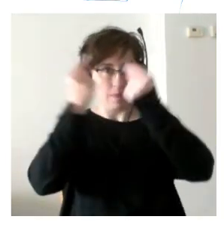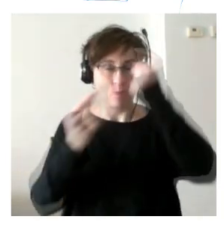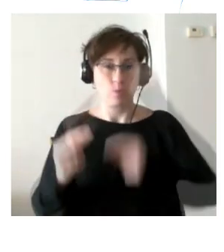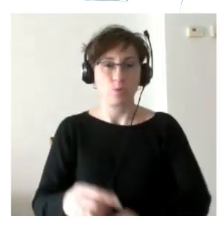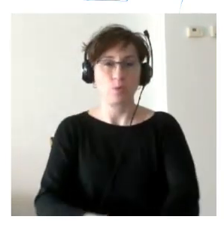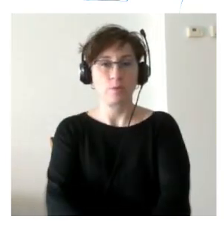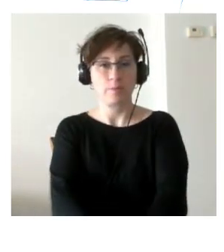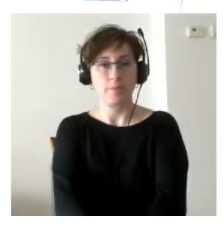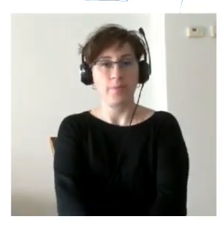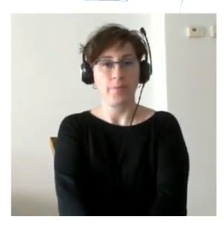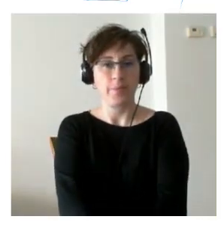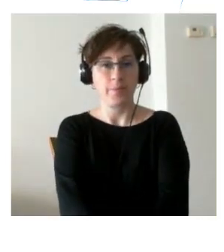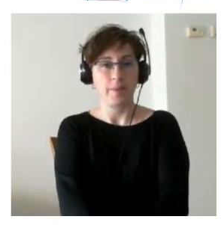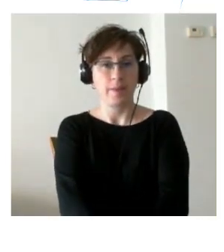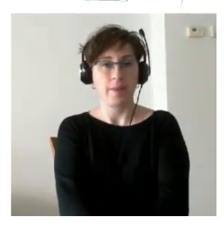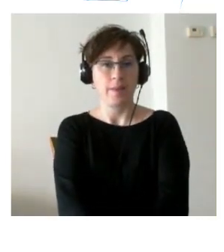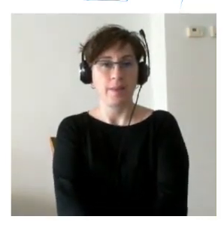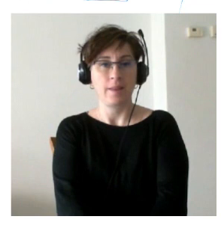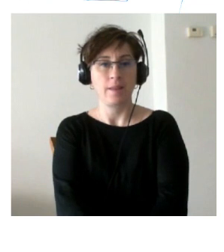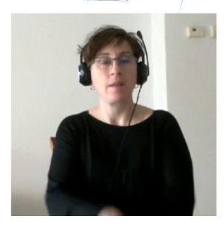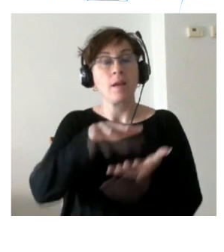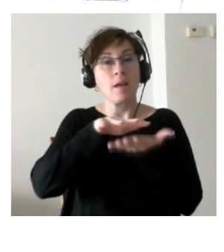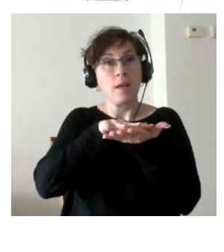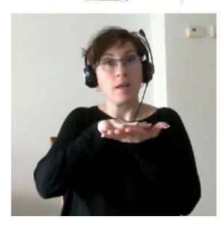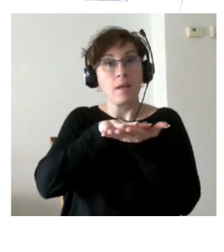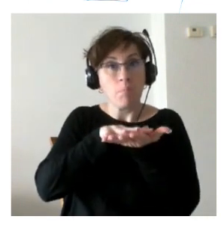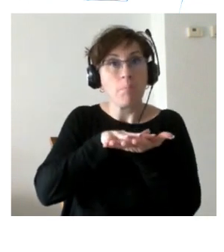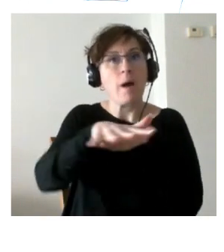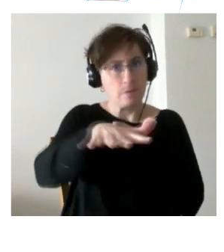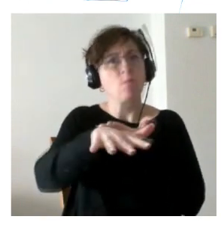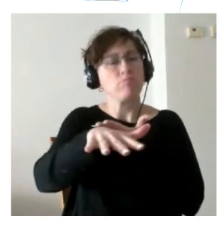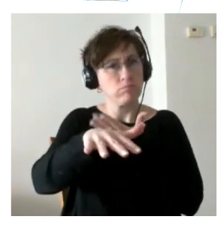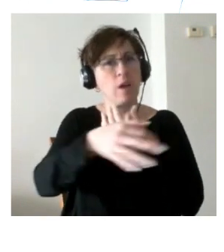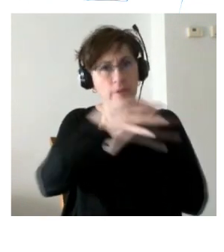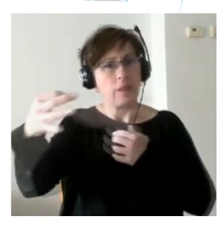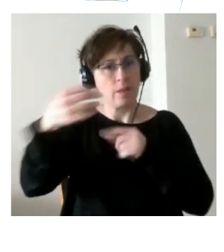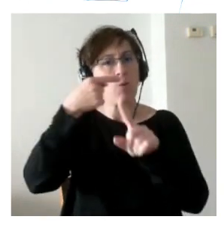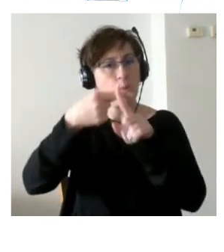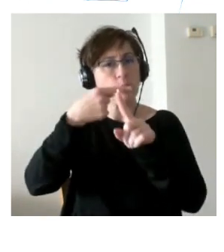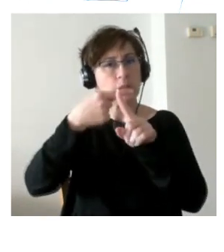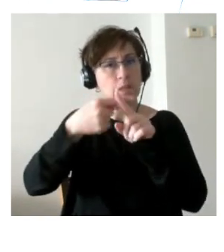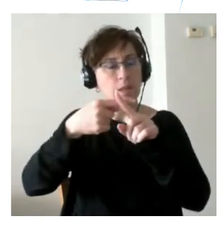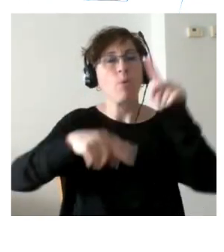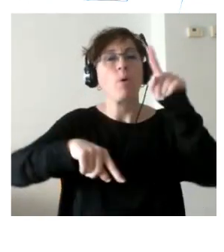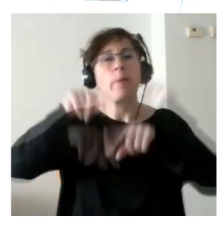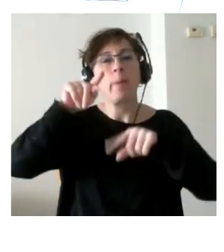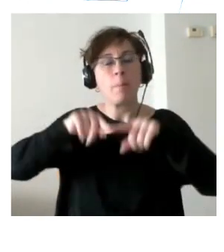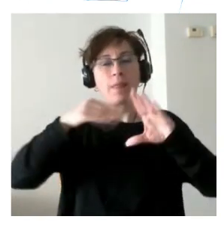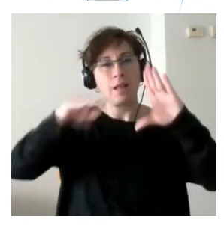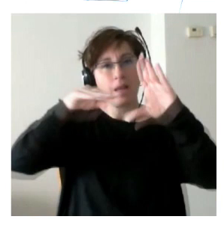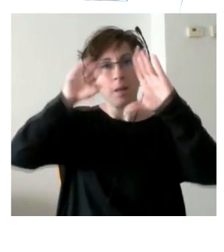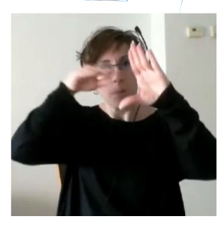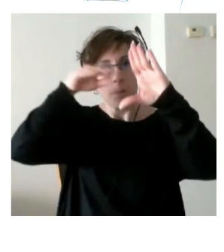y luego el impacto ha sido efectivo y positivo en diversos niveles y ámbitos es decir esto es indiscutible